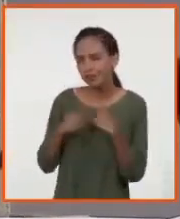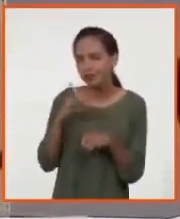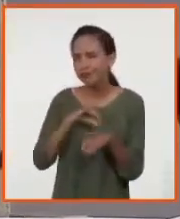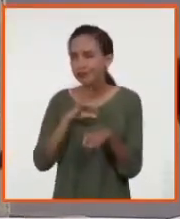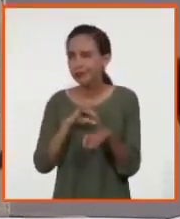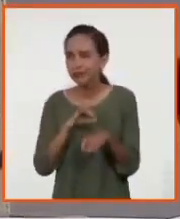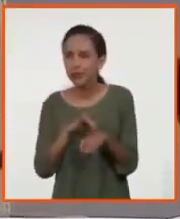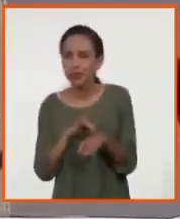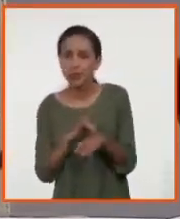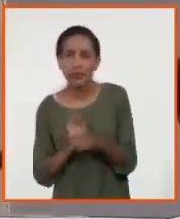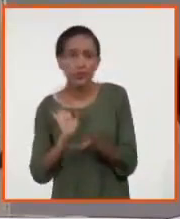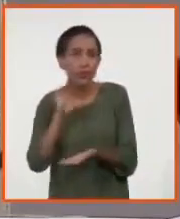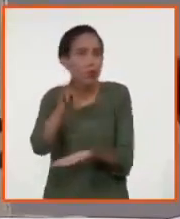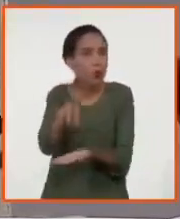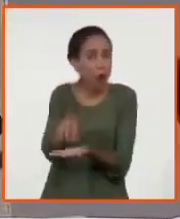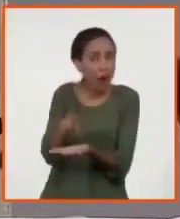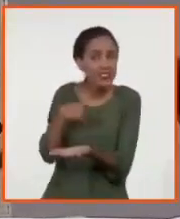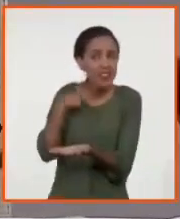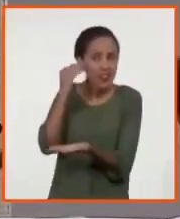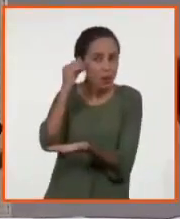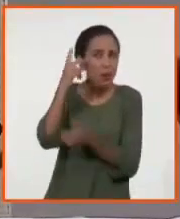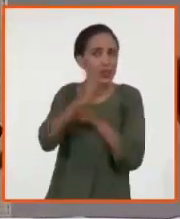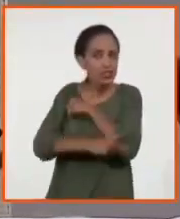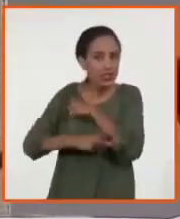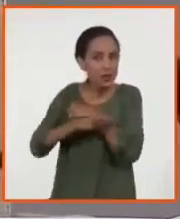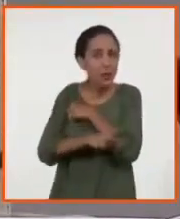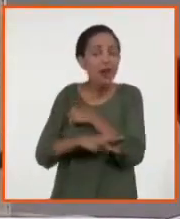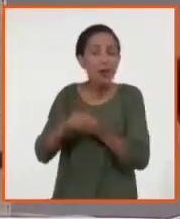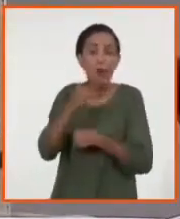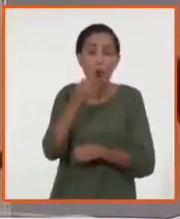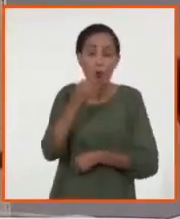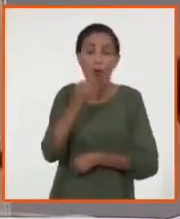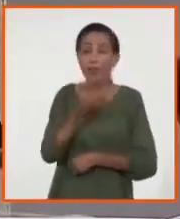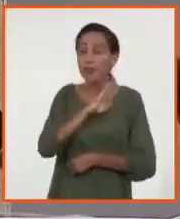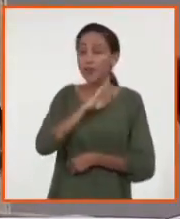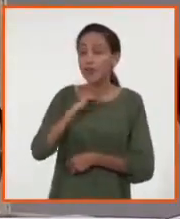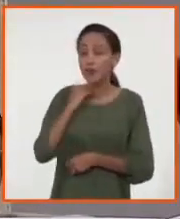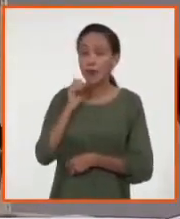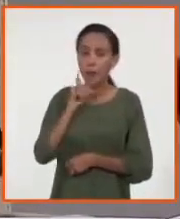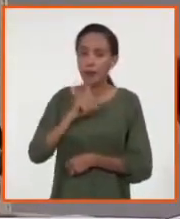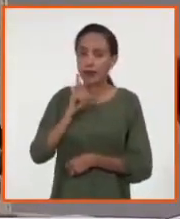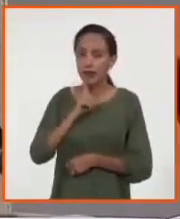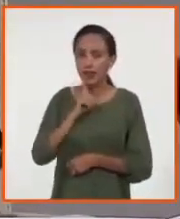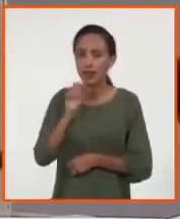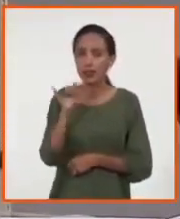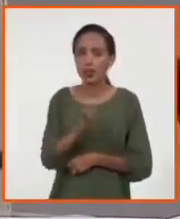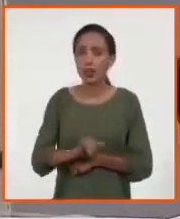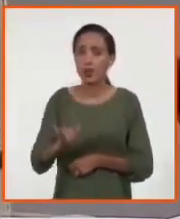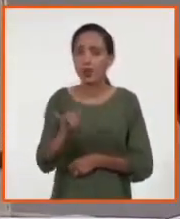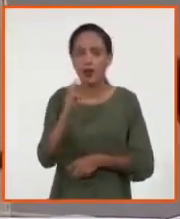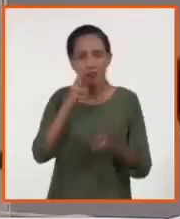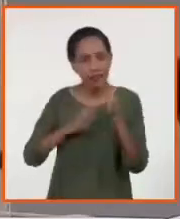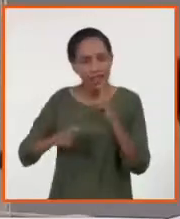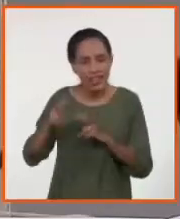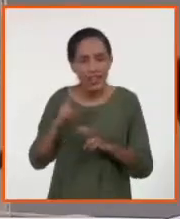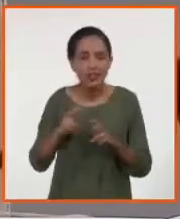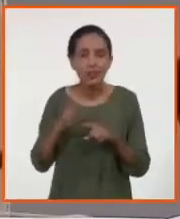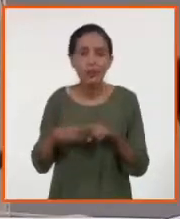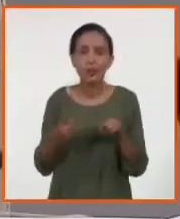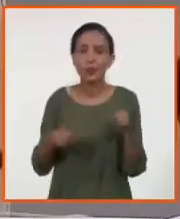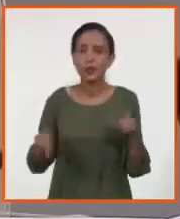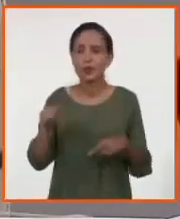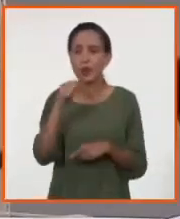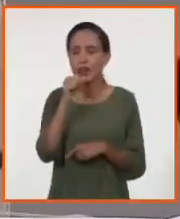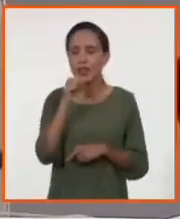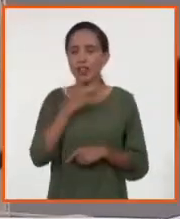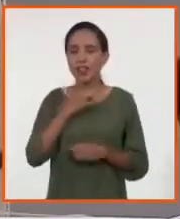un área peligrosa y se estudia fiebre amarilla. Es decir, que es una vigilancia de arbovirus, aunque principalmente a dengue, que es